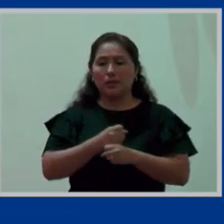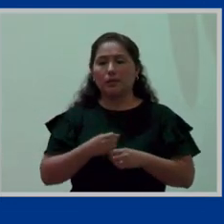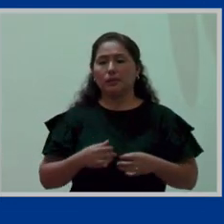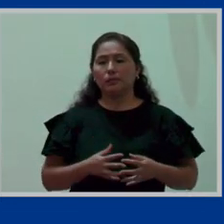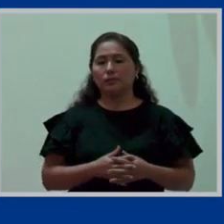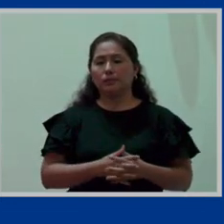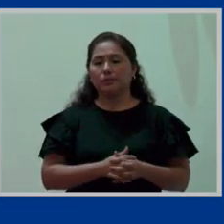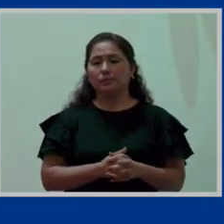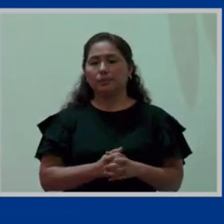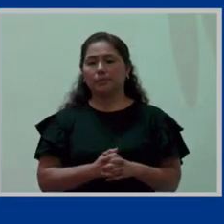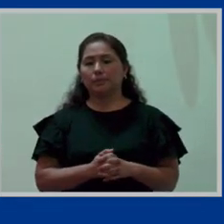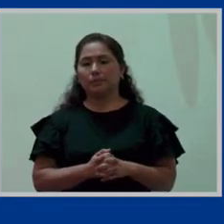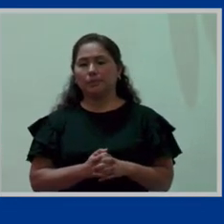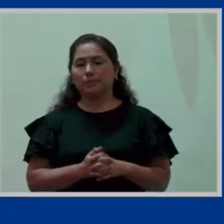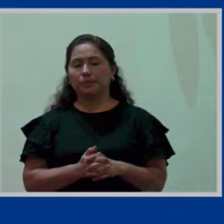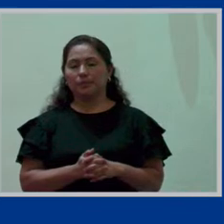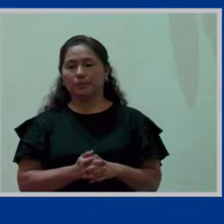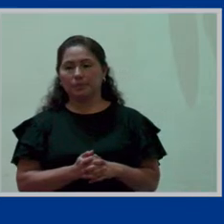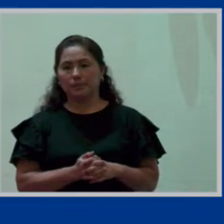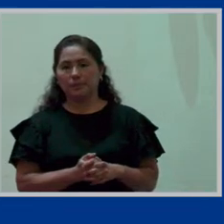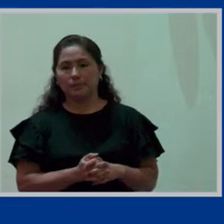¿quedo claro alguna repregunta?